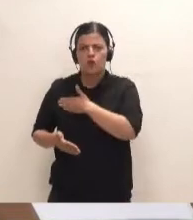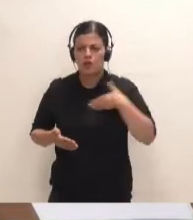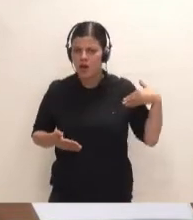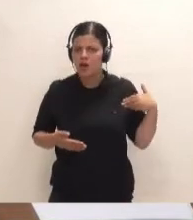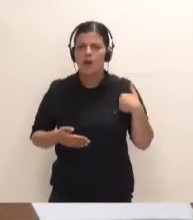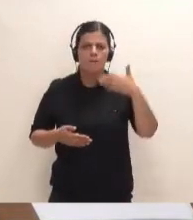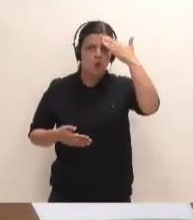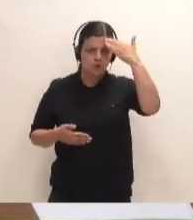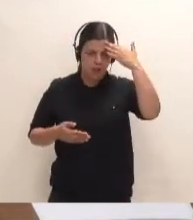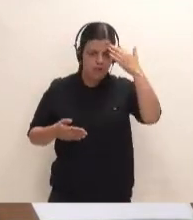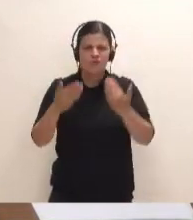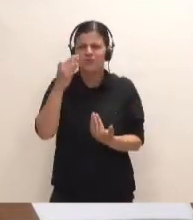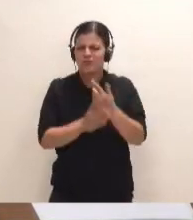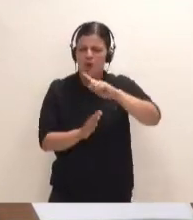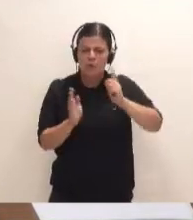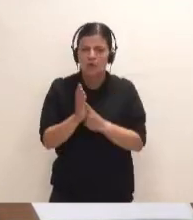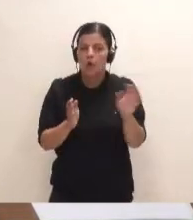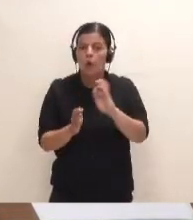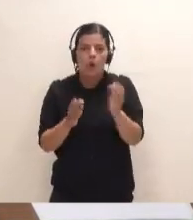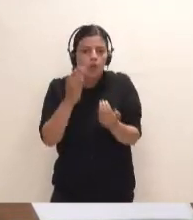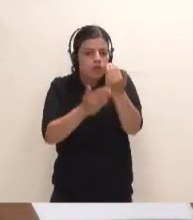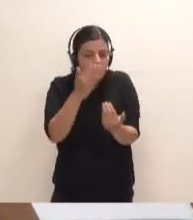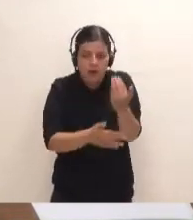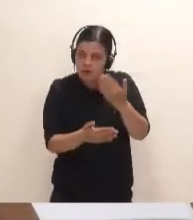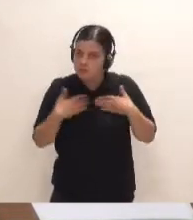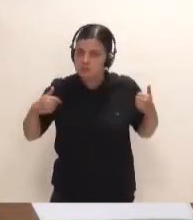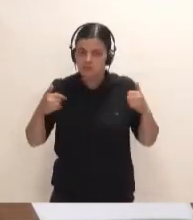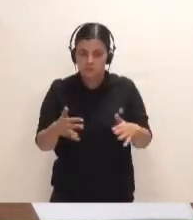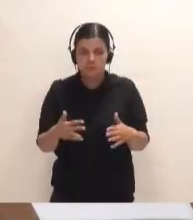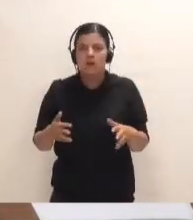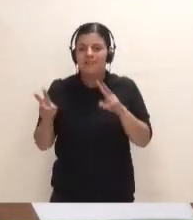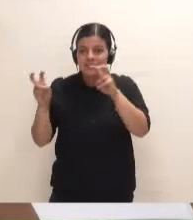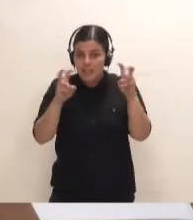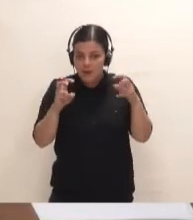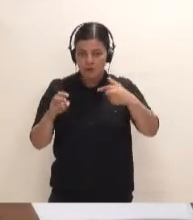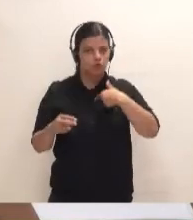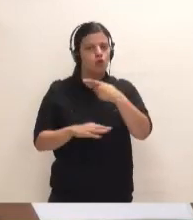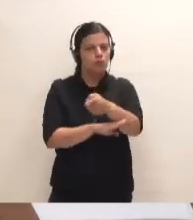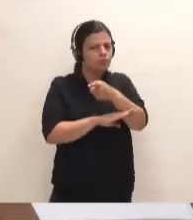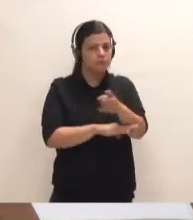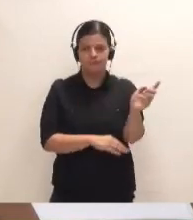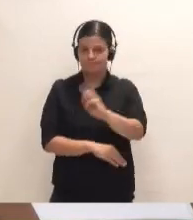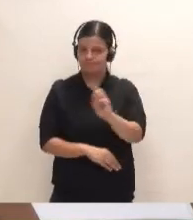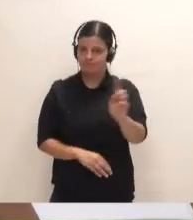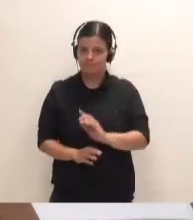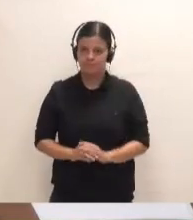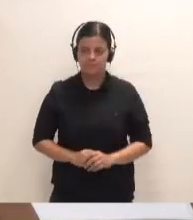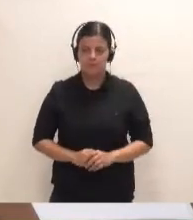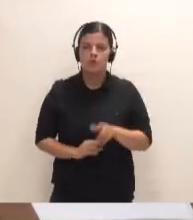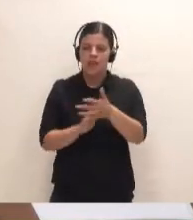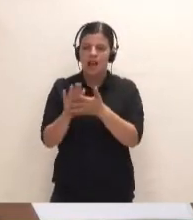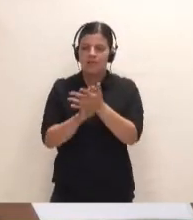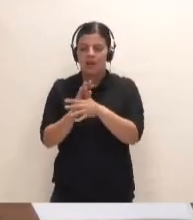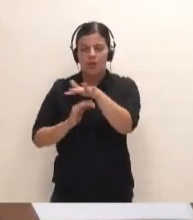portada durante un día o los que crea oportuno un determinado asunto no es este presidente el que lo indica. Usted habla de la zona